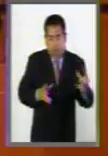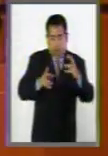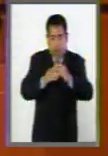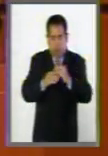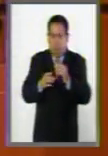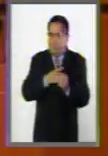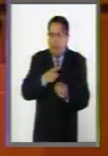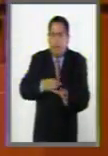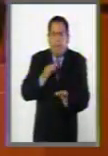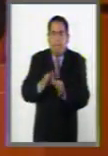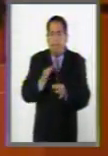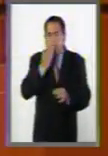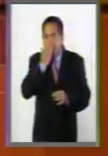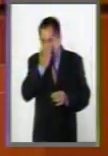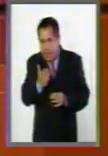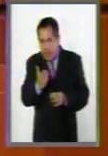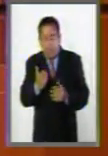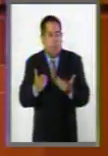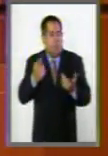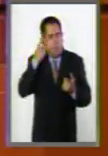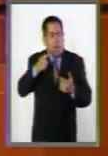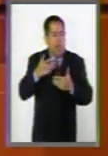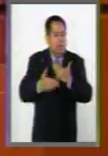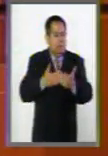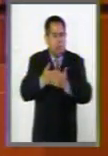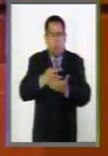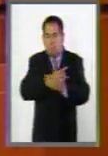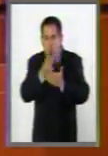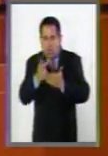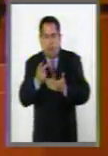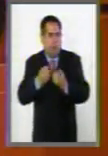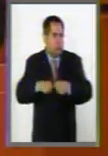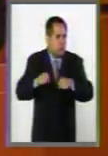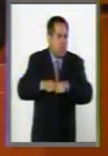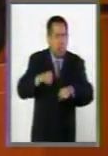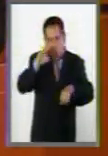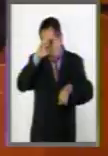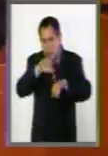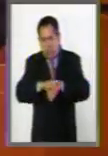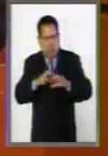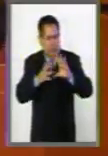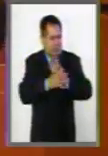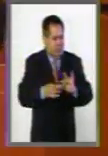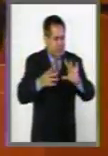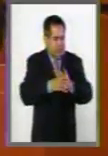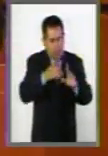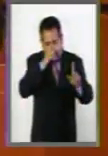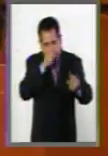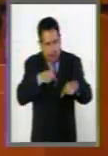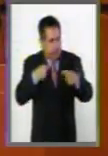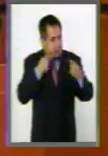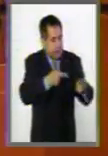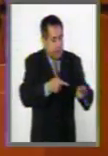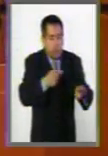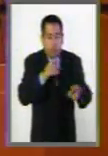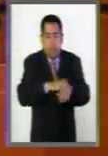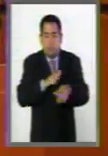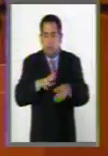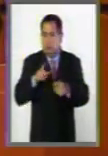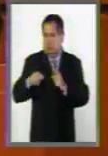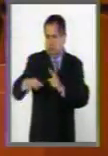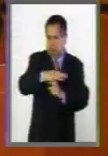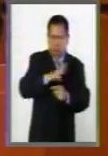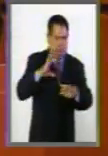efectiva para ello. Se desarrollarán diversos programas socioeducativos para que incidan tanto factores internos como